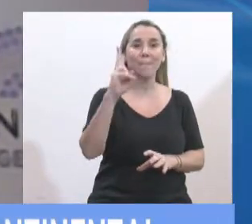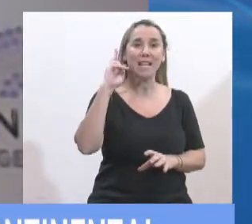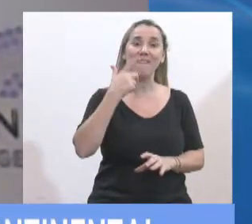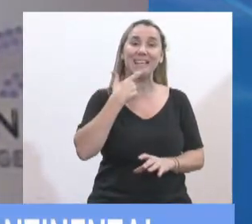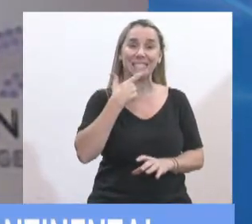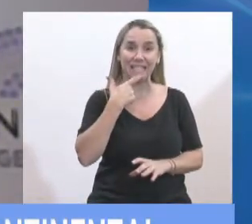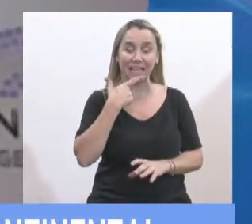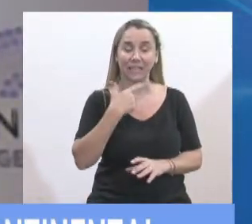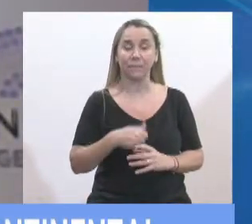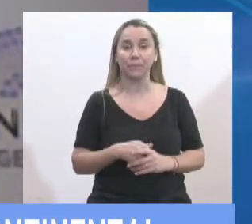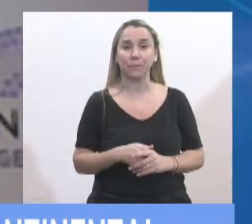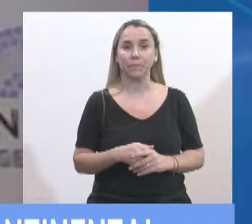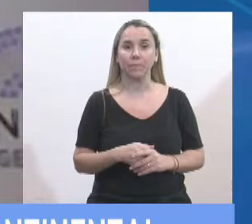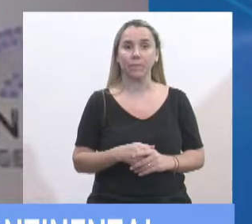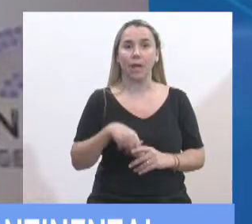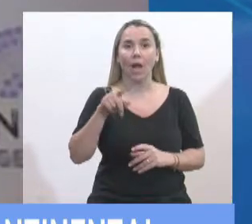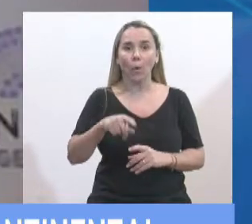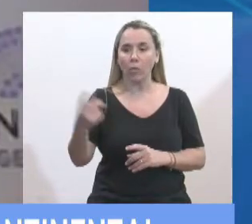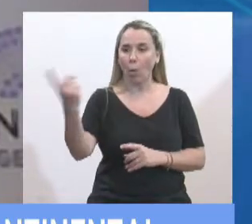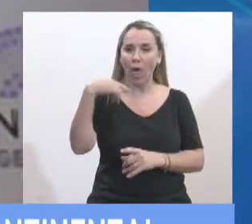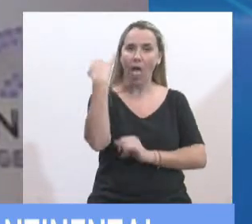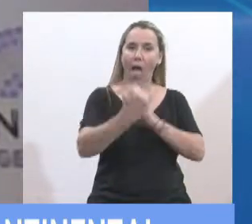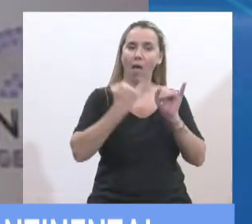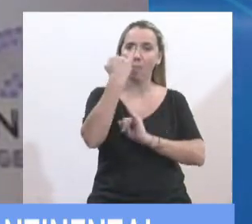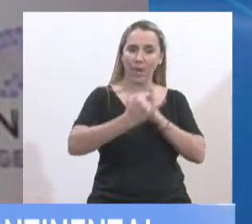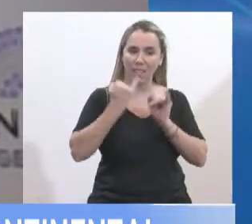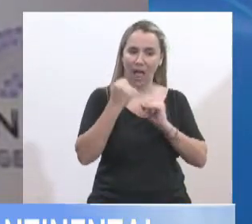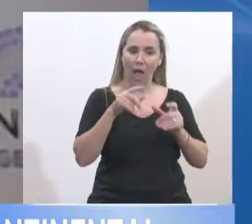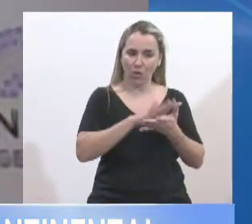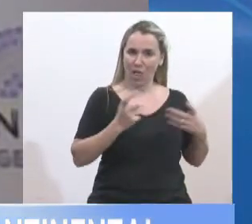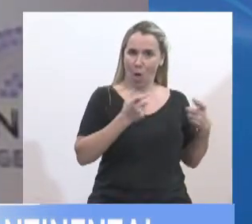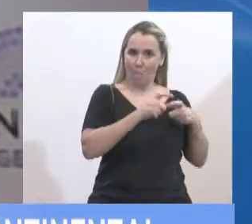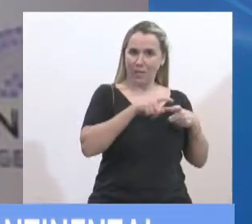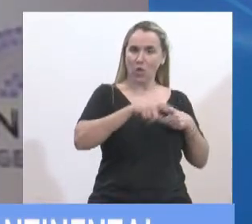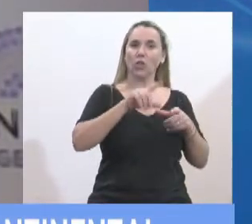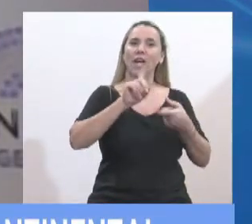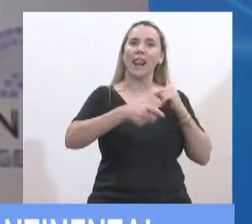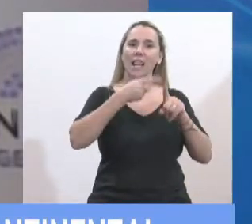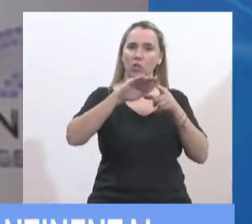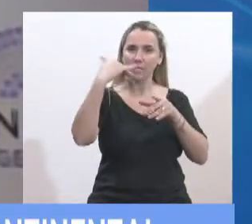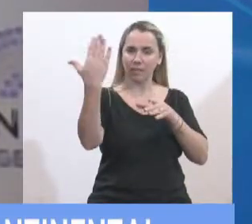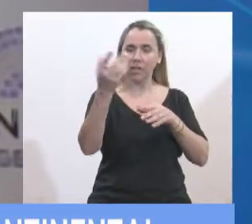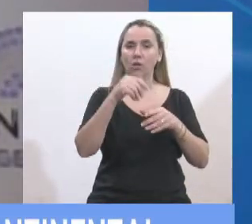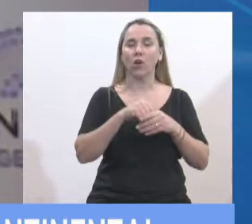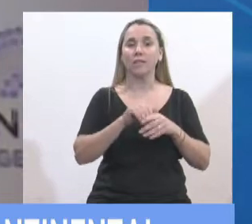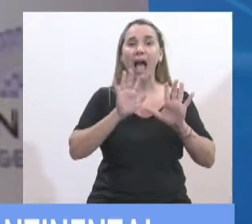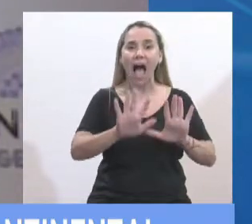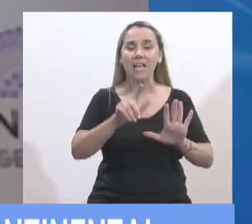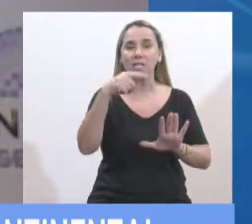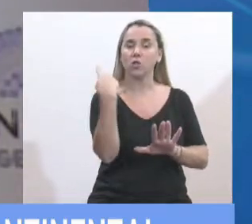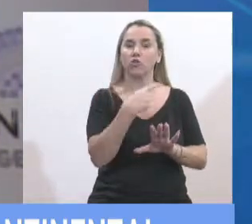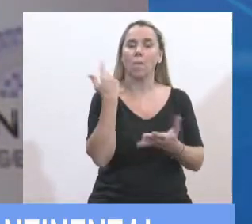cuando nos vinieron a explicar a la Comisión de Relaciones Exteriores. Y así fue como